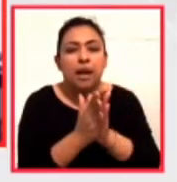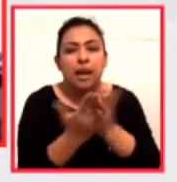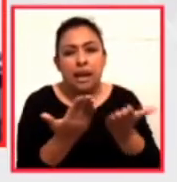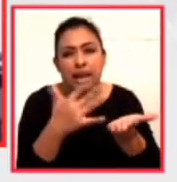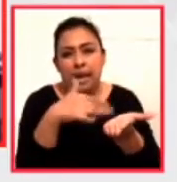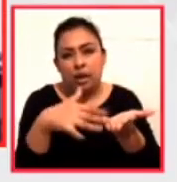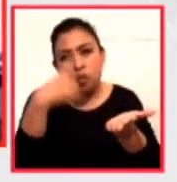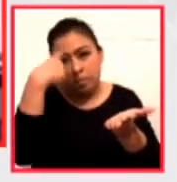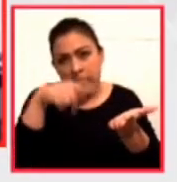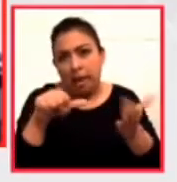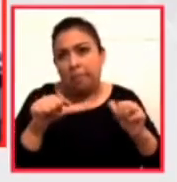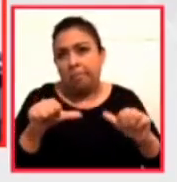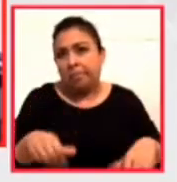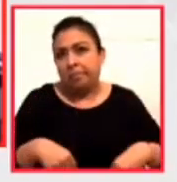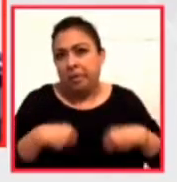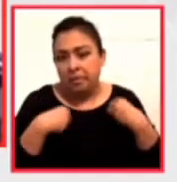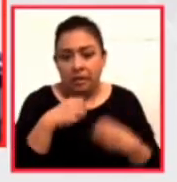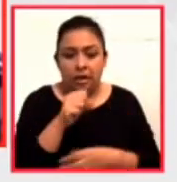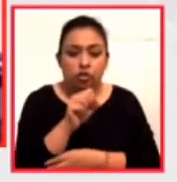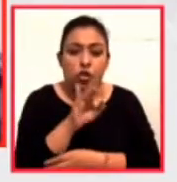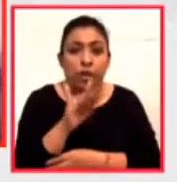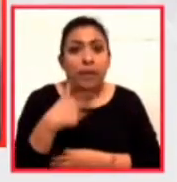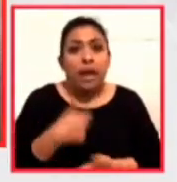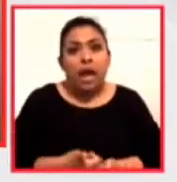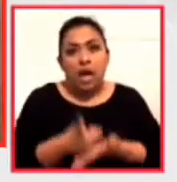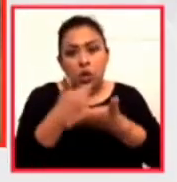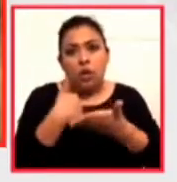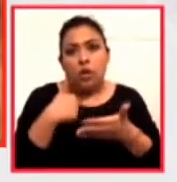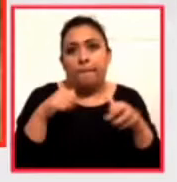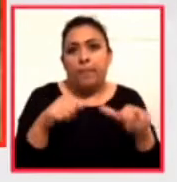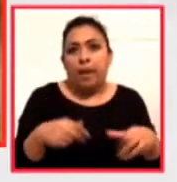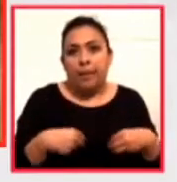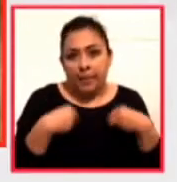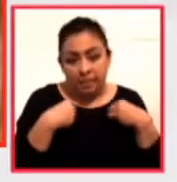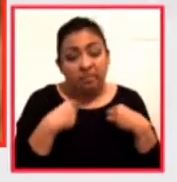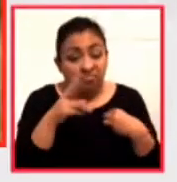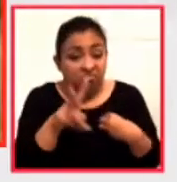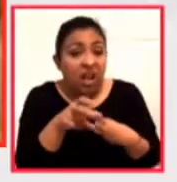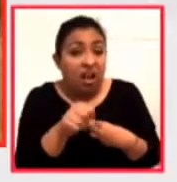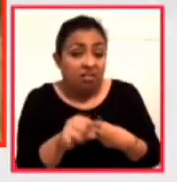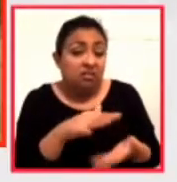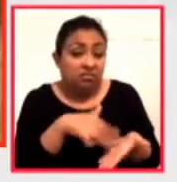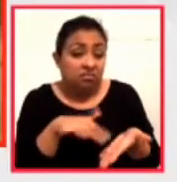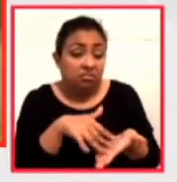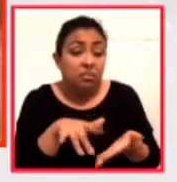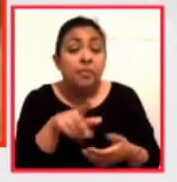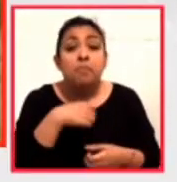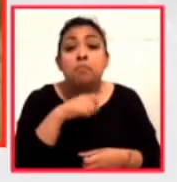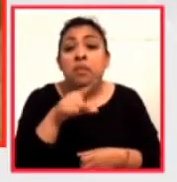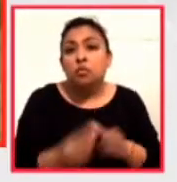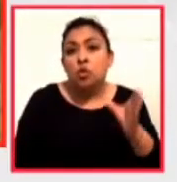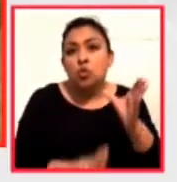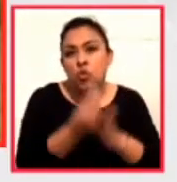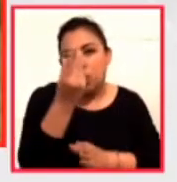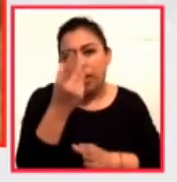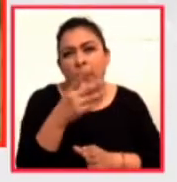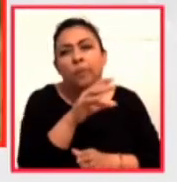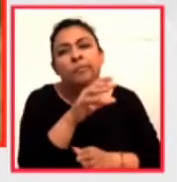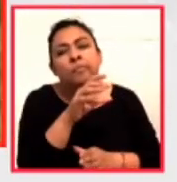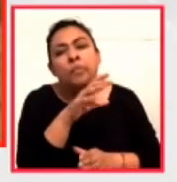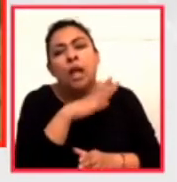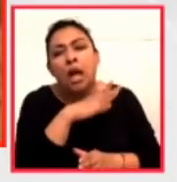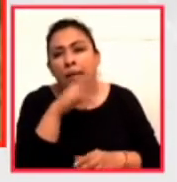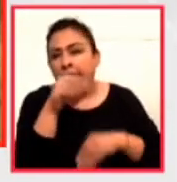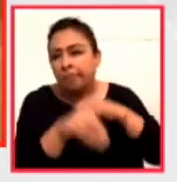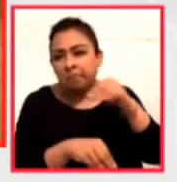habla de eso, de la lectura como supervivencia, que lo es. Además, se estrenará una pieza que fue diseñada para esta